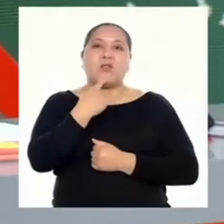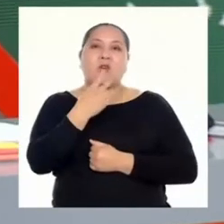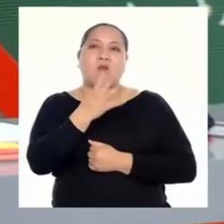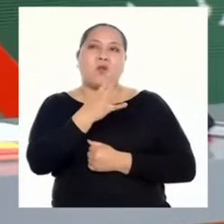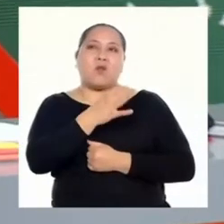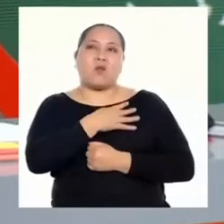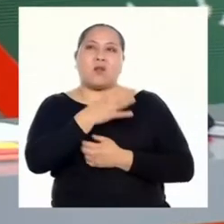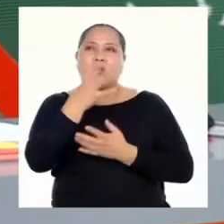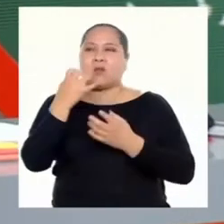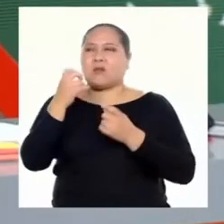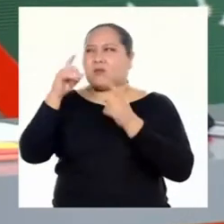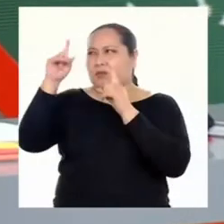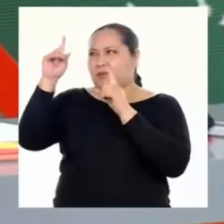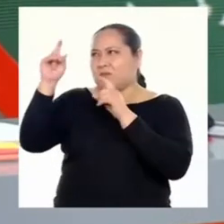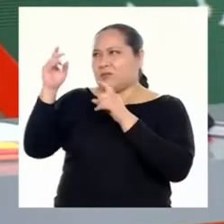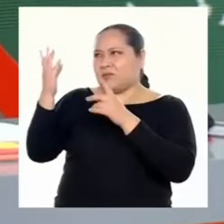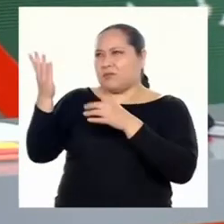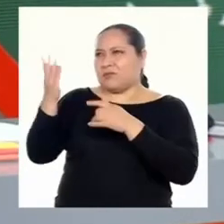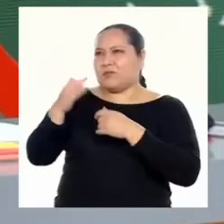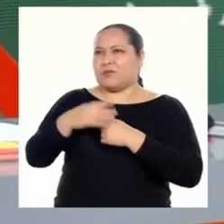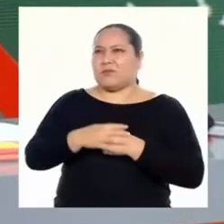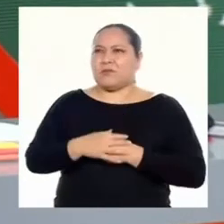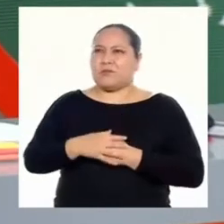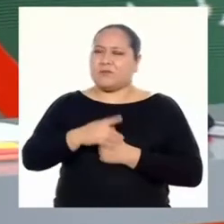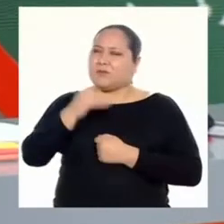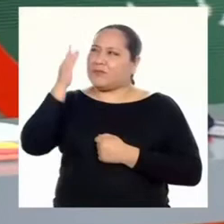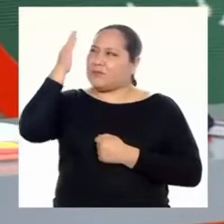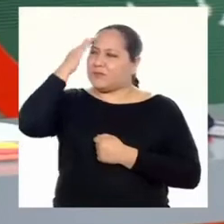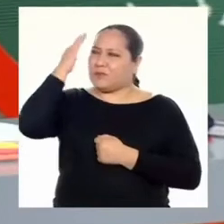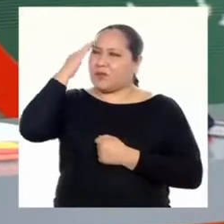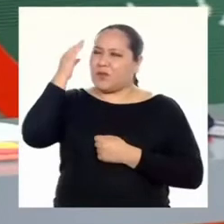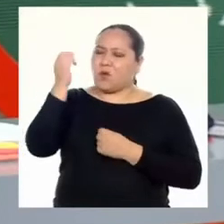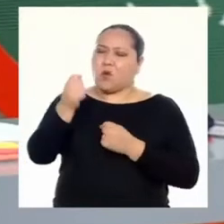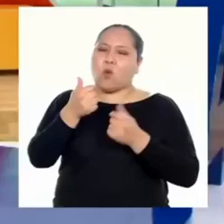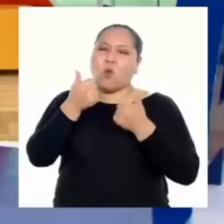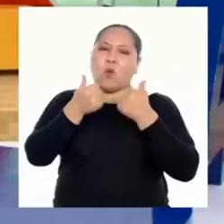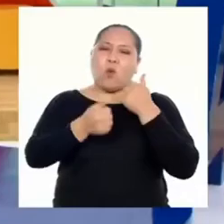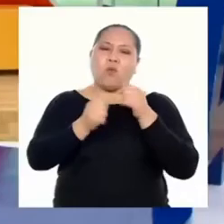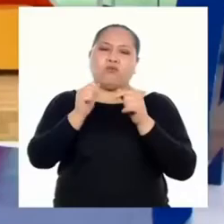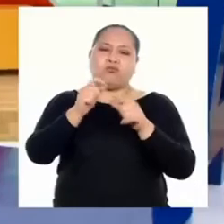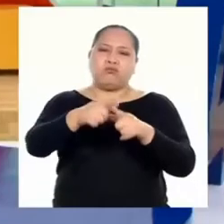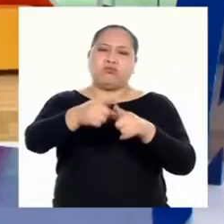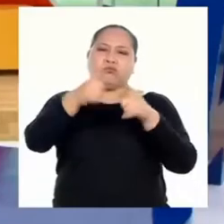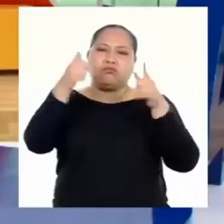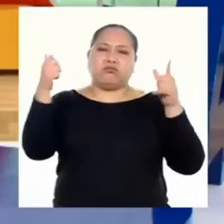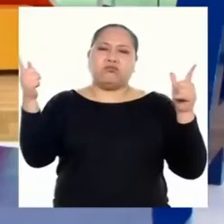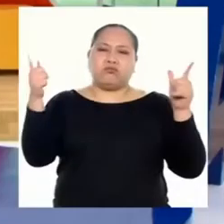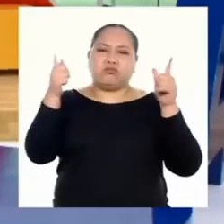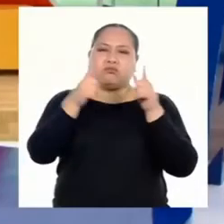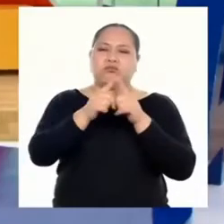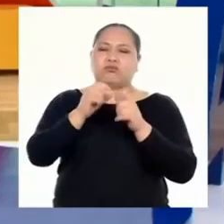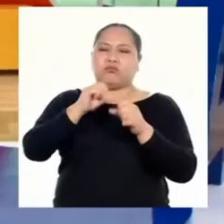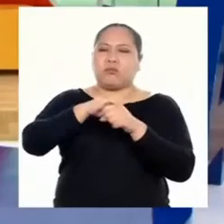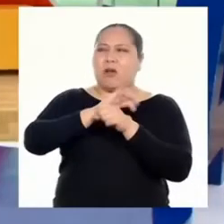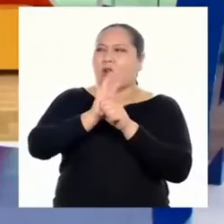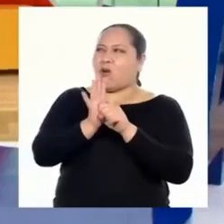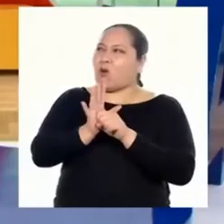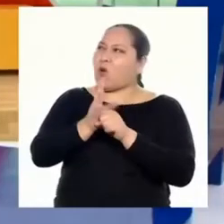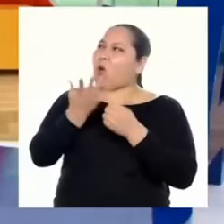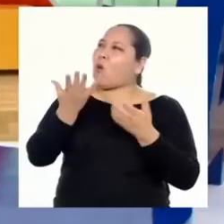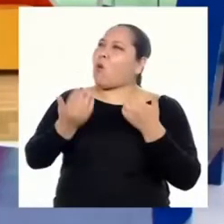le queremos hacer una pregunta. ¿Saben de qué tamaño es el coronavirus?